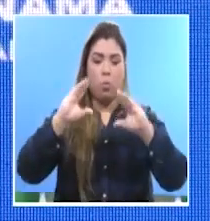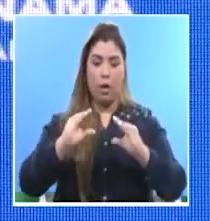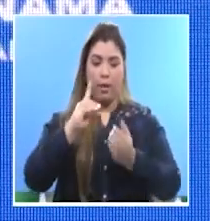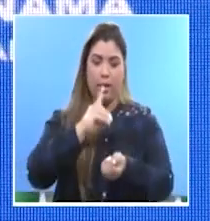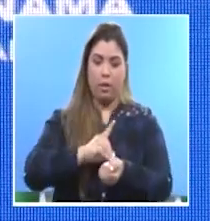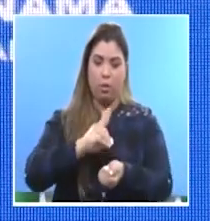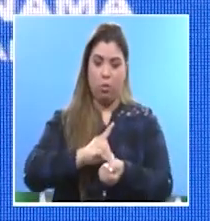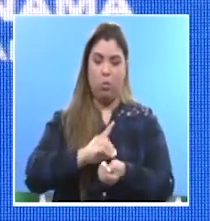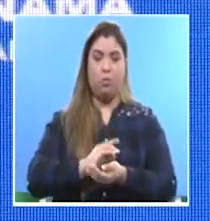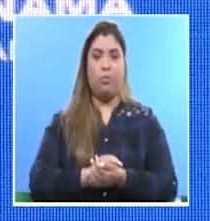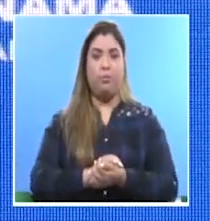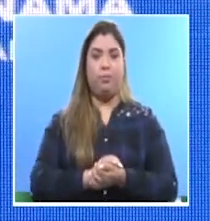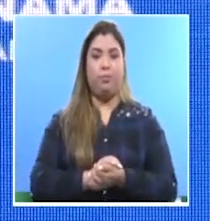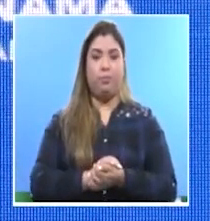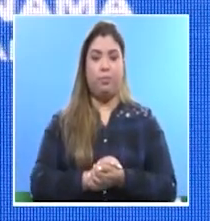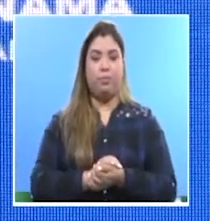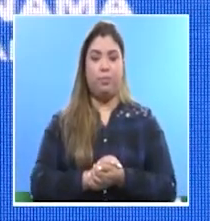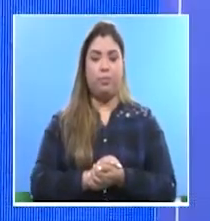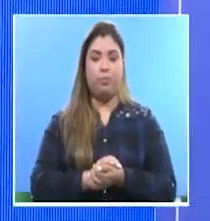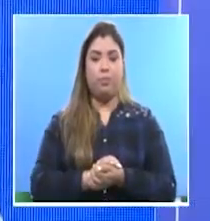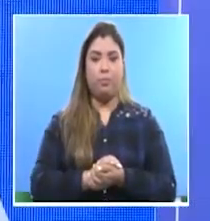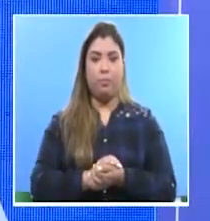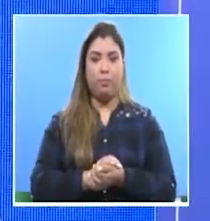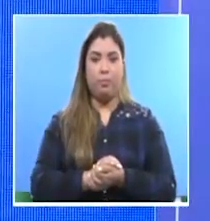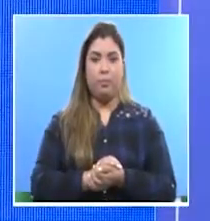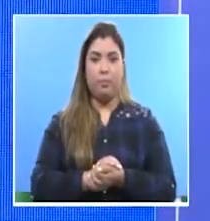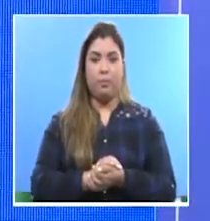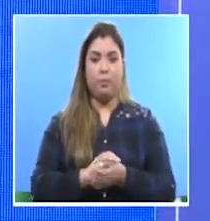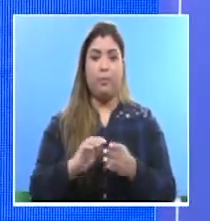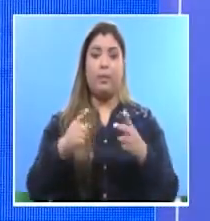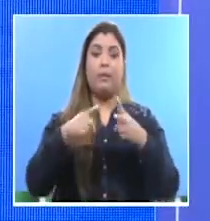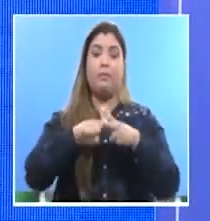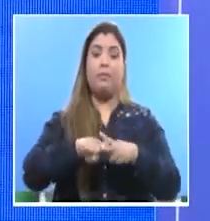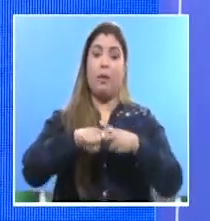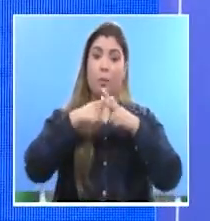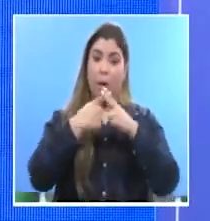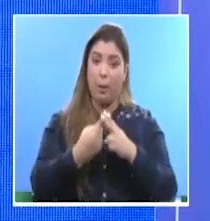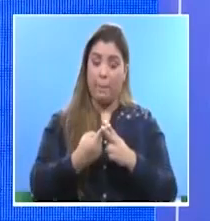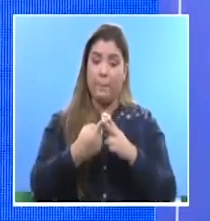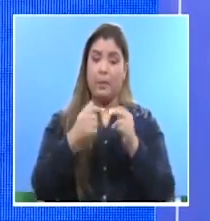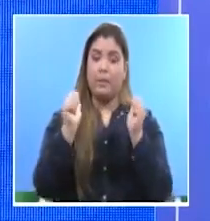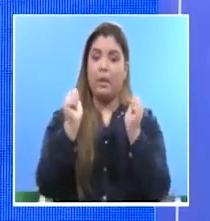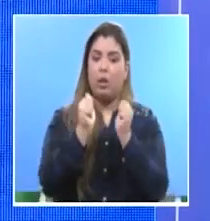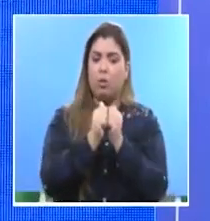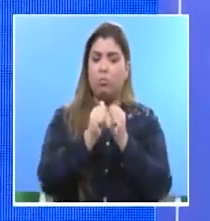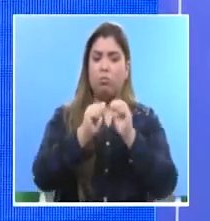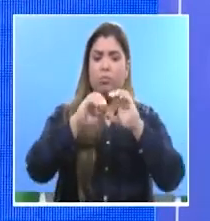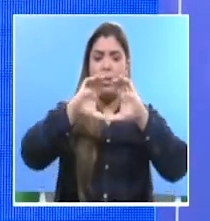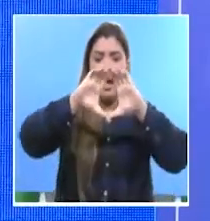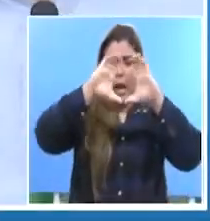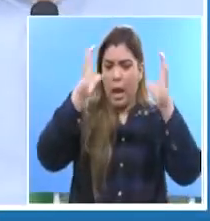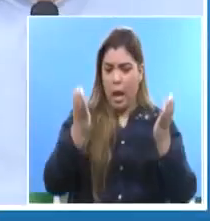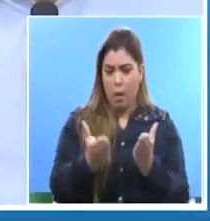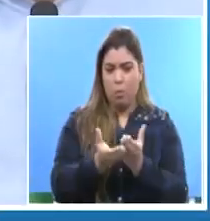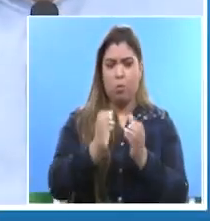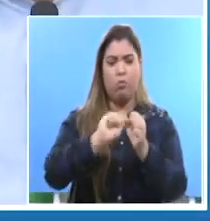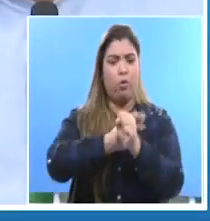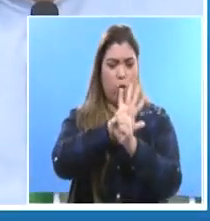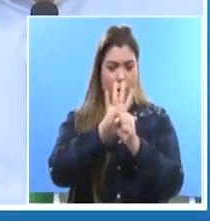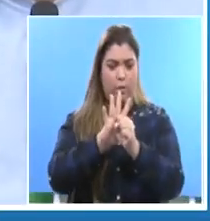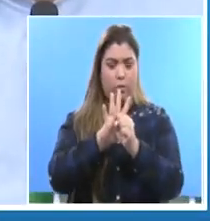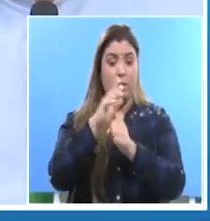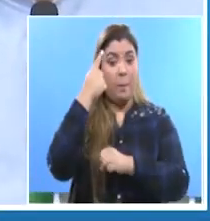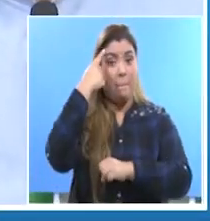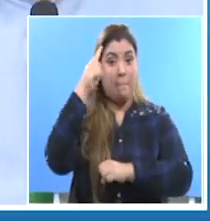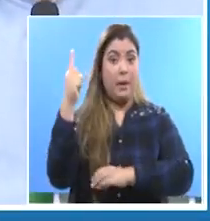doctor Sedeño. Gracias, Aris. Buenas tardes. Vamos a empezar con la situación global del COVID, que